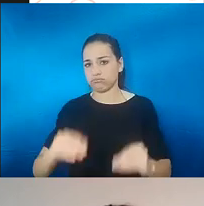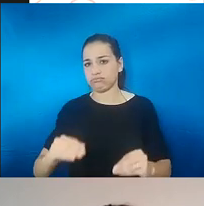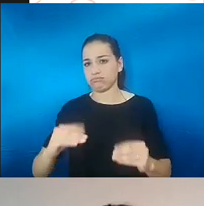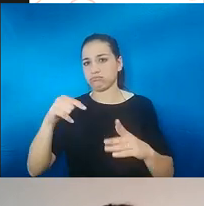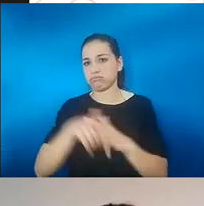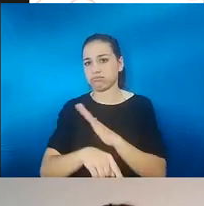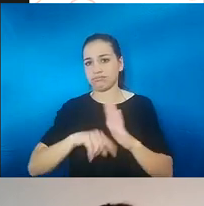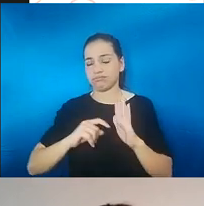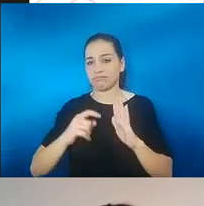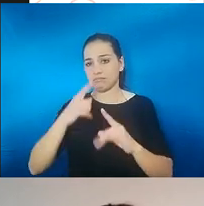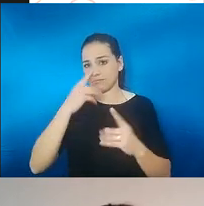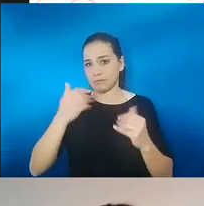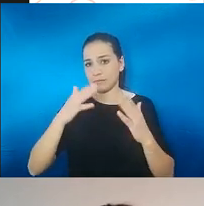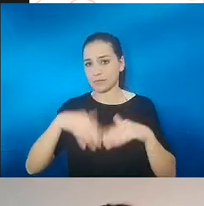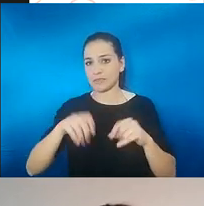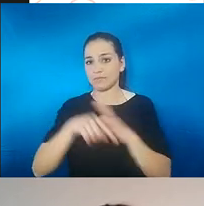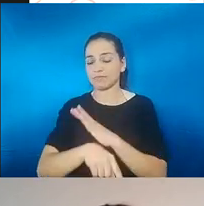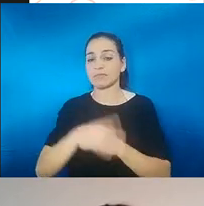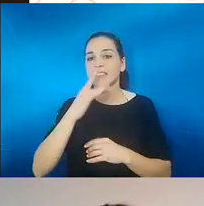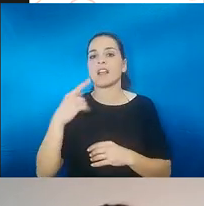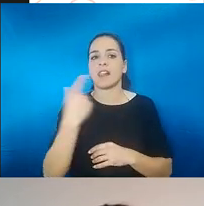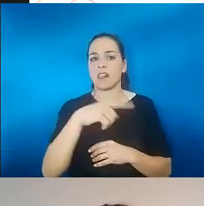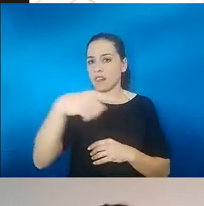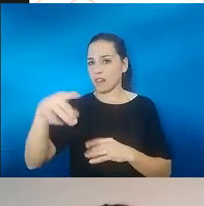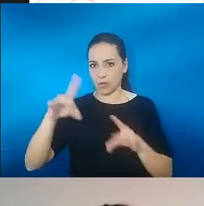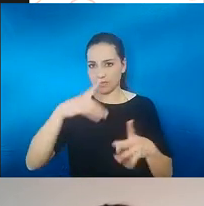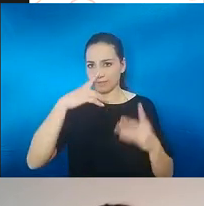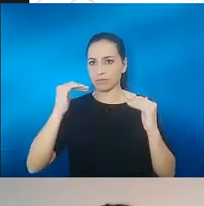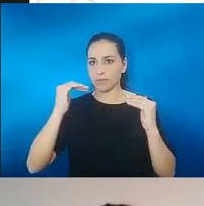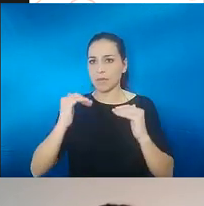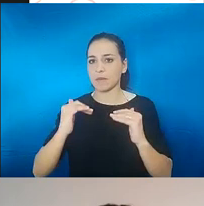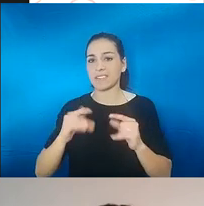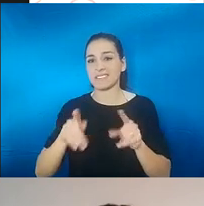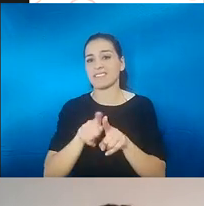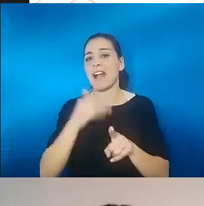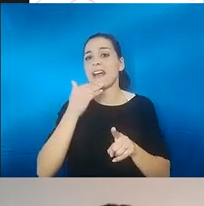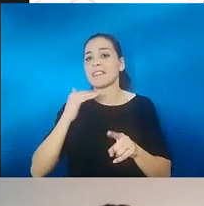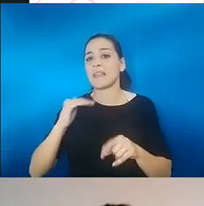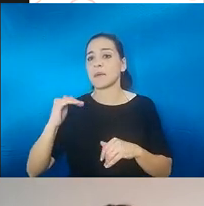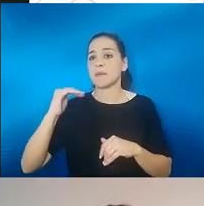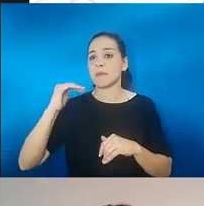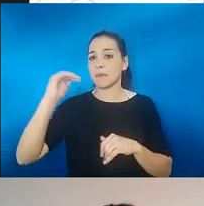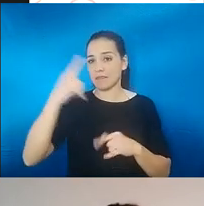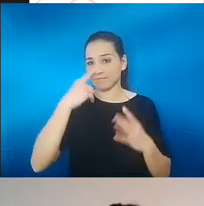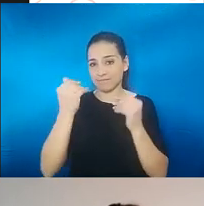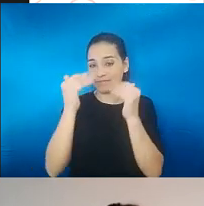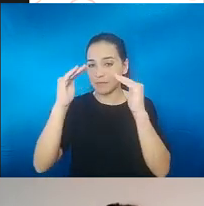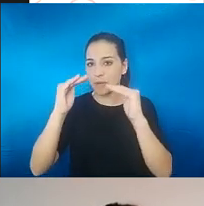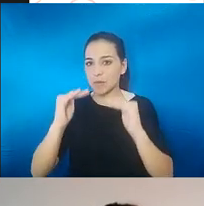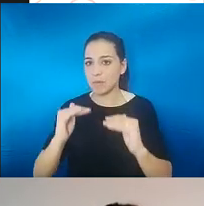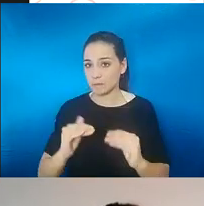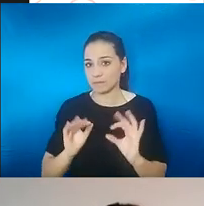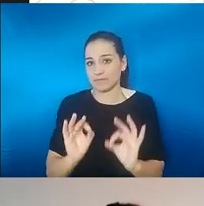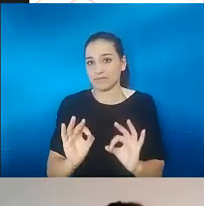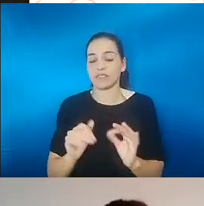un poco la sufrimos todas las personas. Va asociado con la edad. Entonces, incluso hay datos de que el 80%, el 80